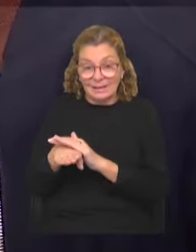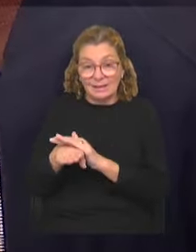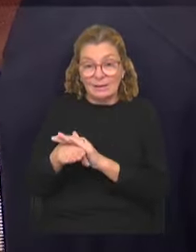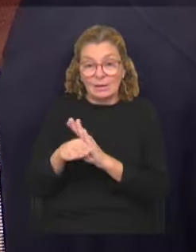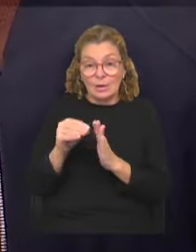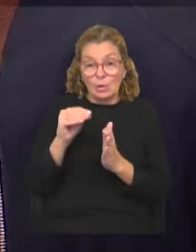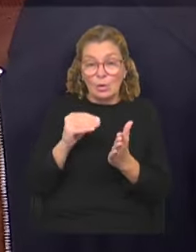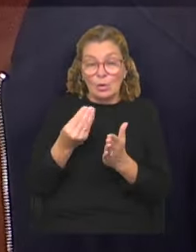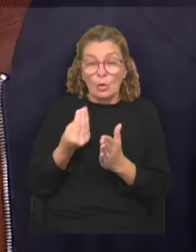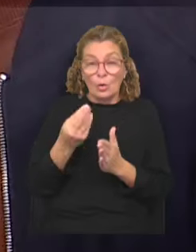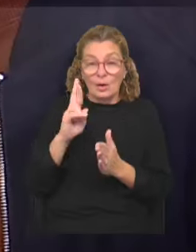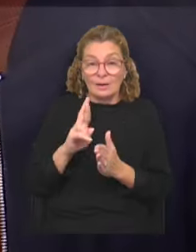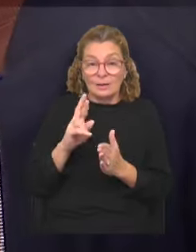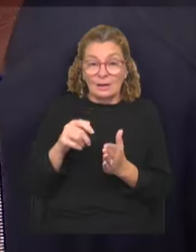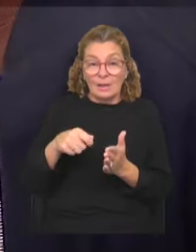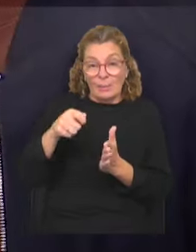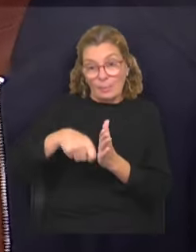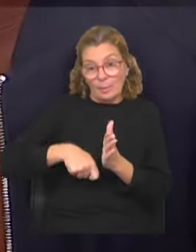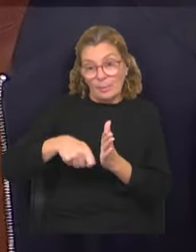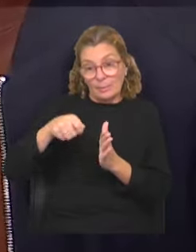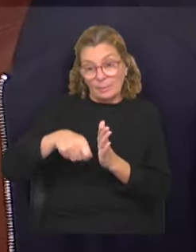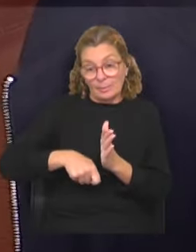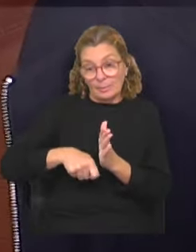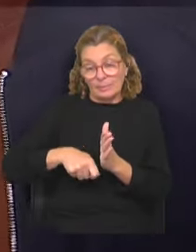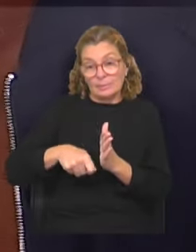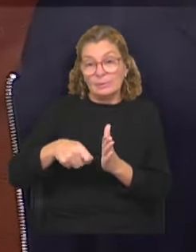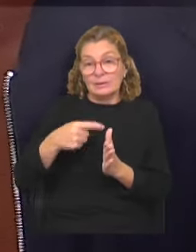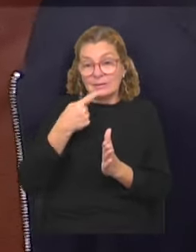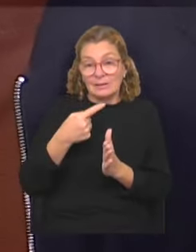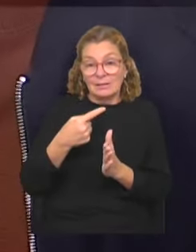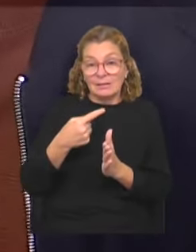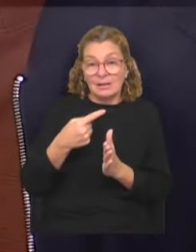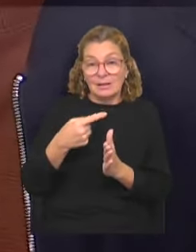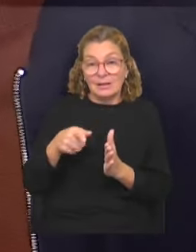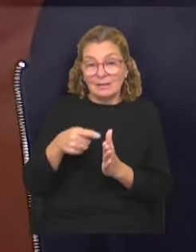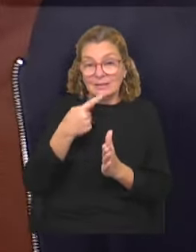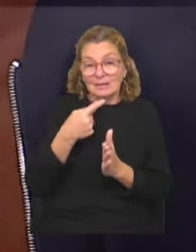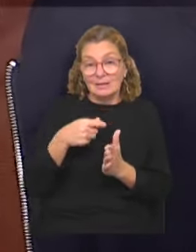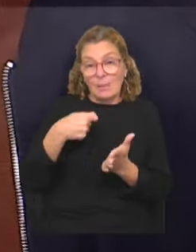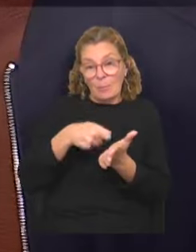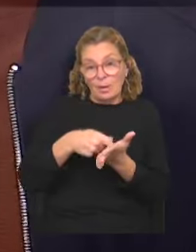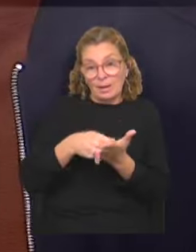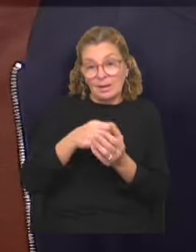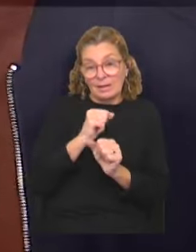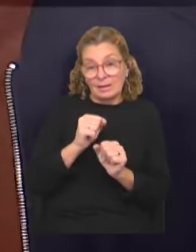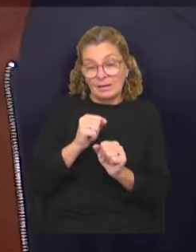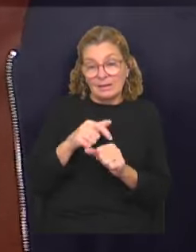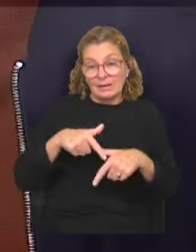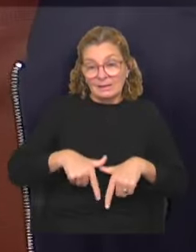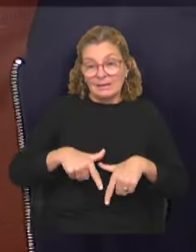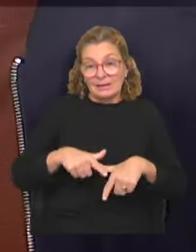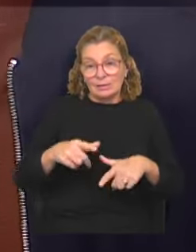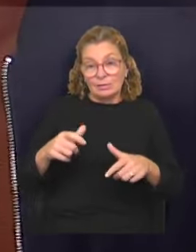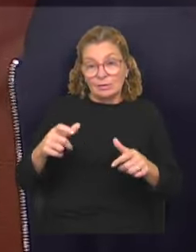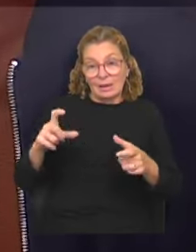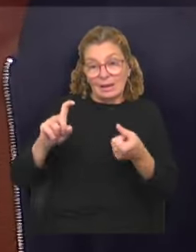un QR a que les dejaran las propinas por mercado pago. En este caso, concretamente, es esta plataforma, pero lo importante es que la Intendencia no está casada